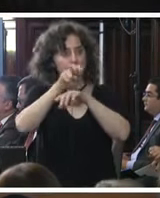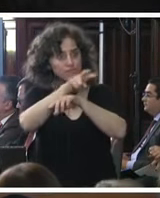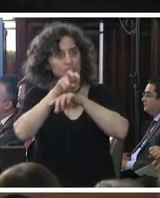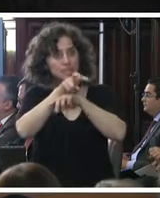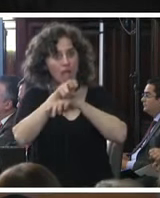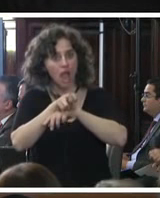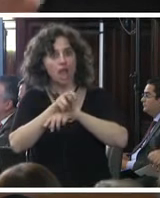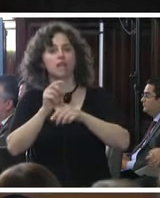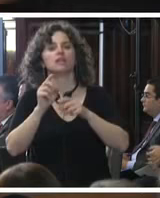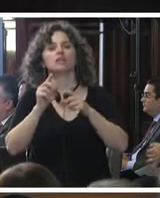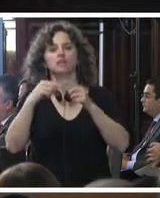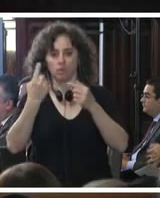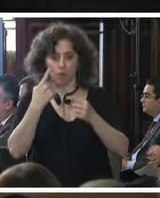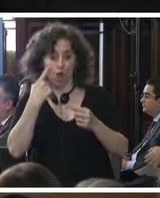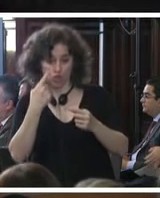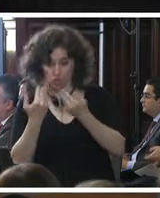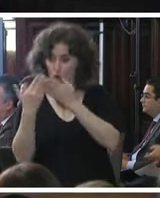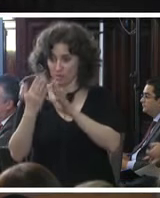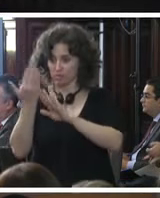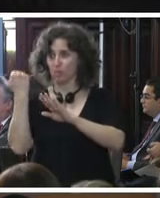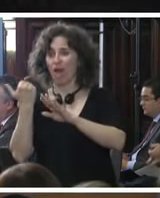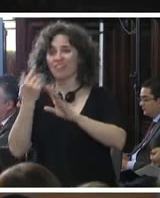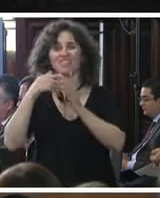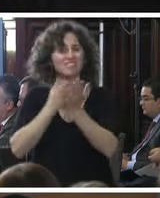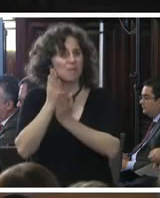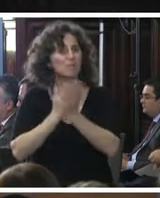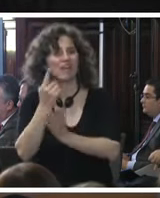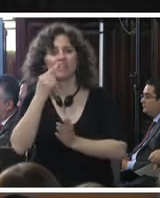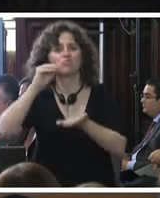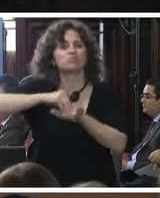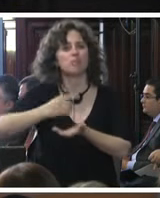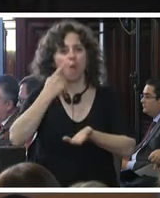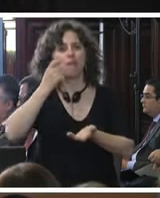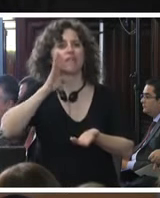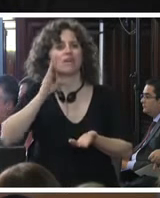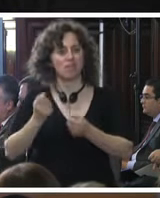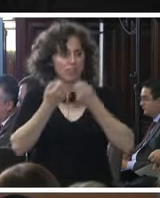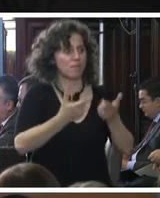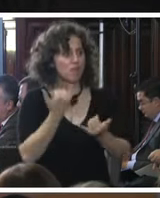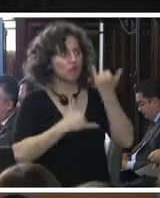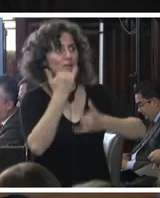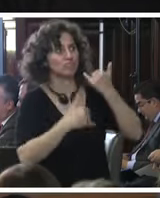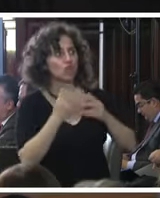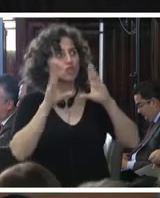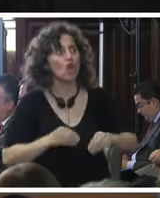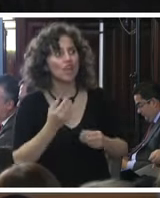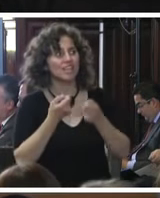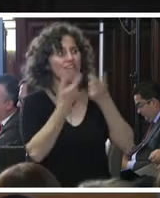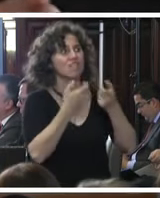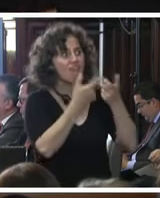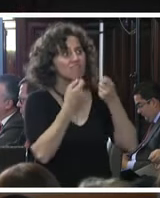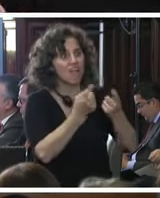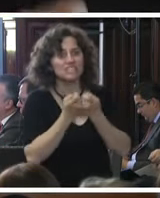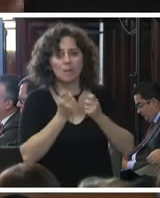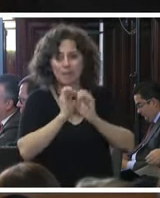Campa pues lo hemos conocido desde el principio siempre pusimos como padre toda la información que necesitaba para poder